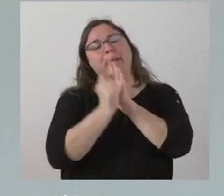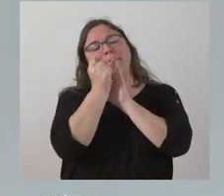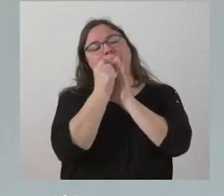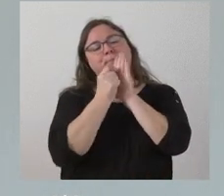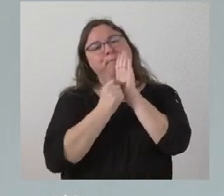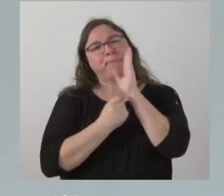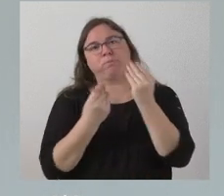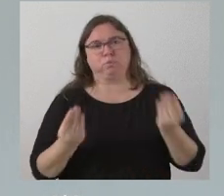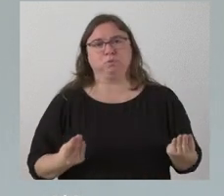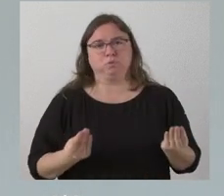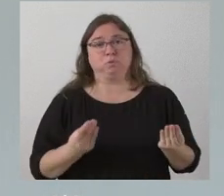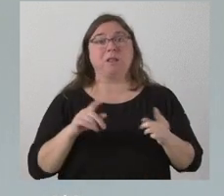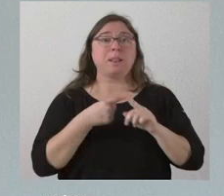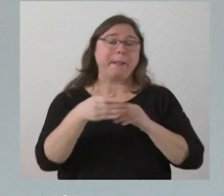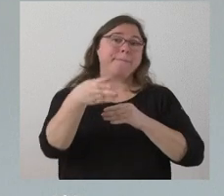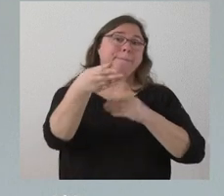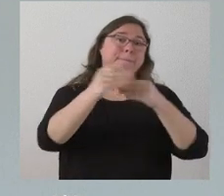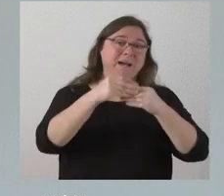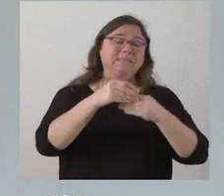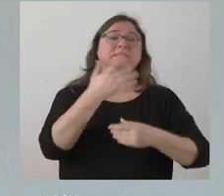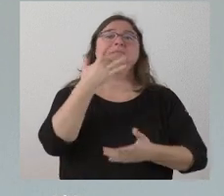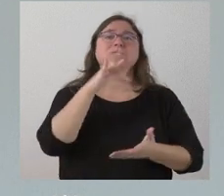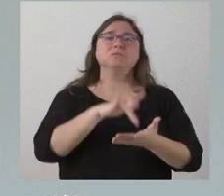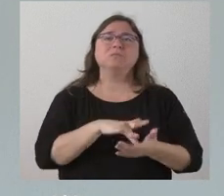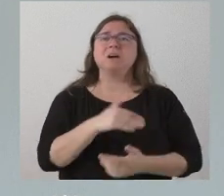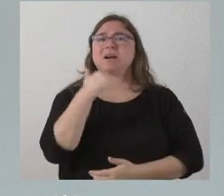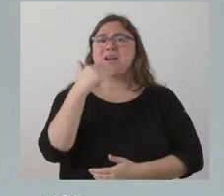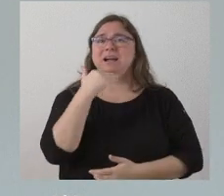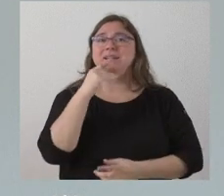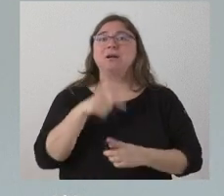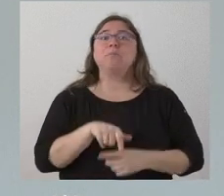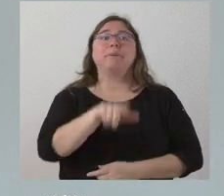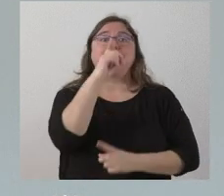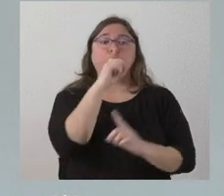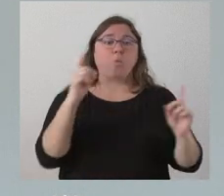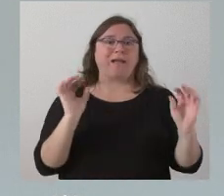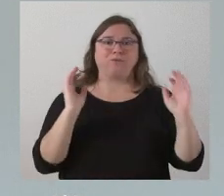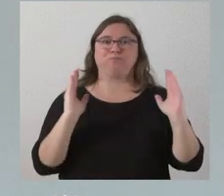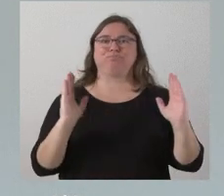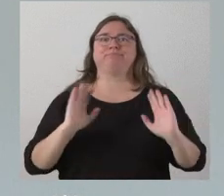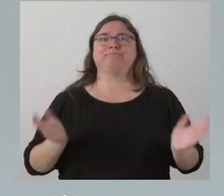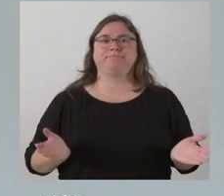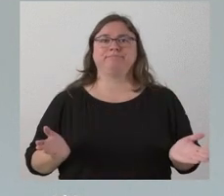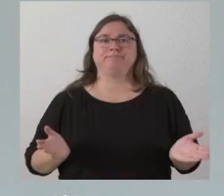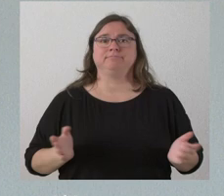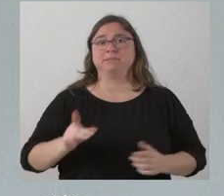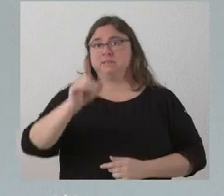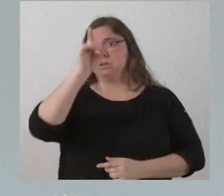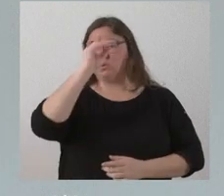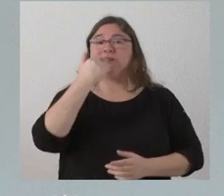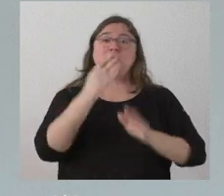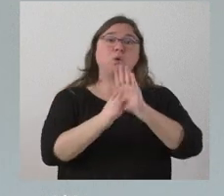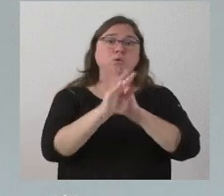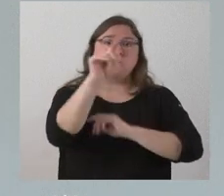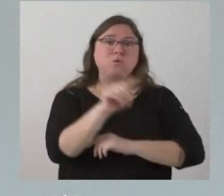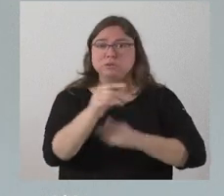otro hecho añadido, que es que apenas se producen para un único año. No sabemos si esto va a tener continuidad o